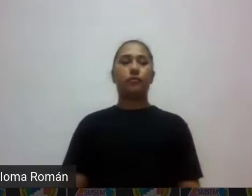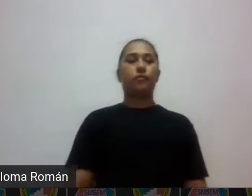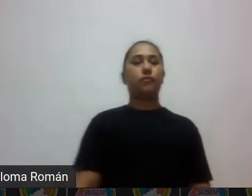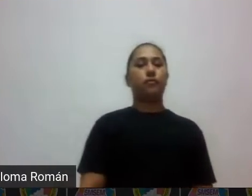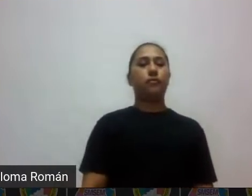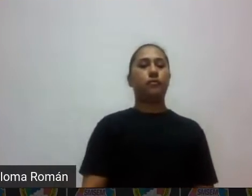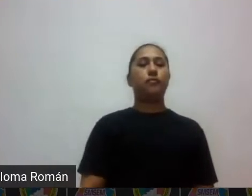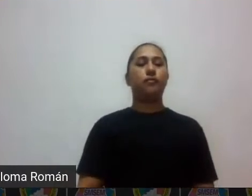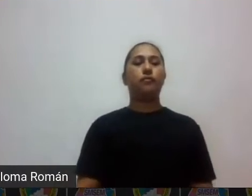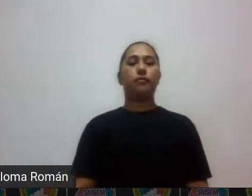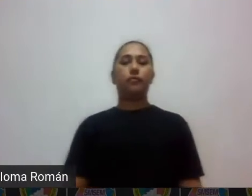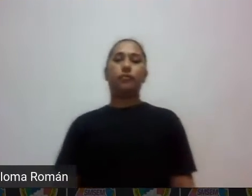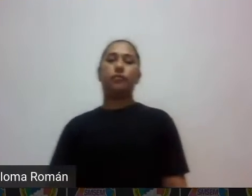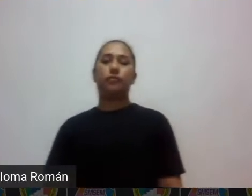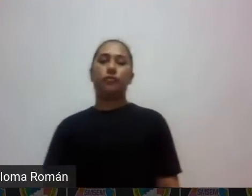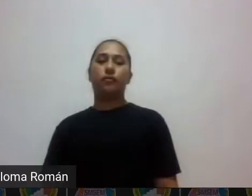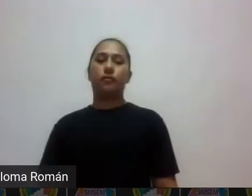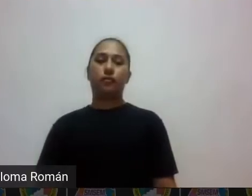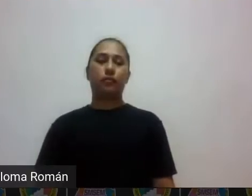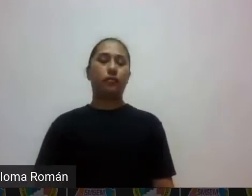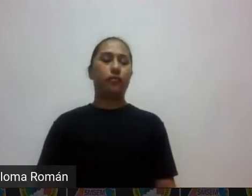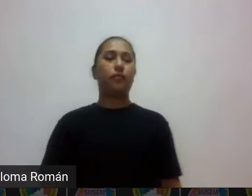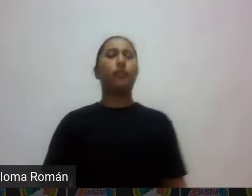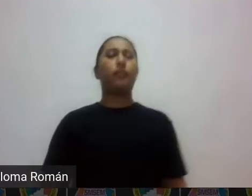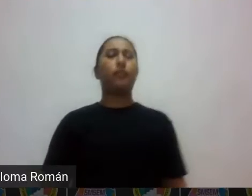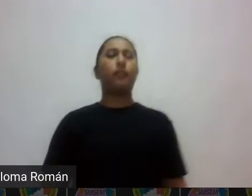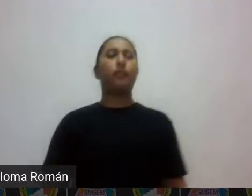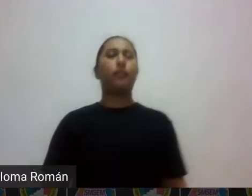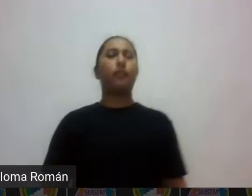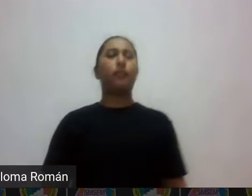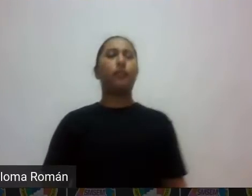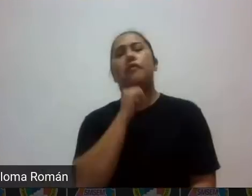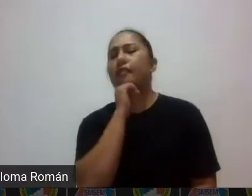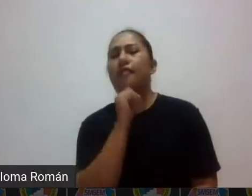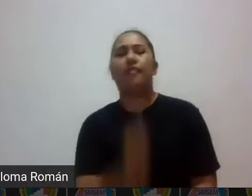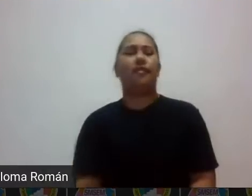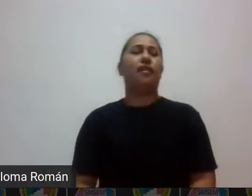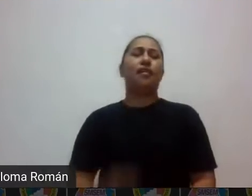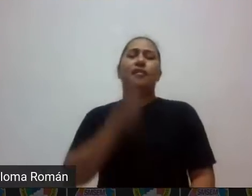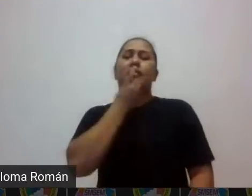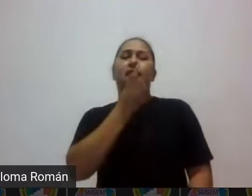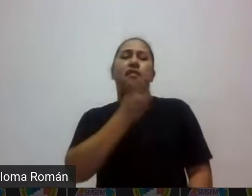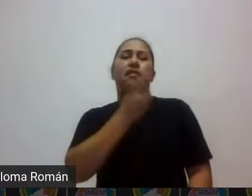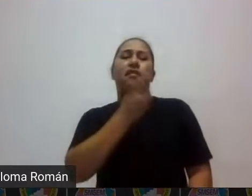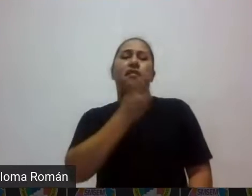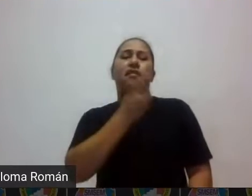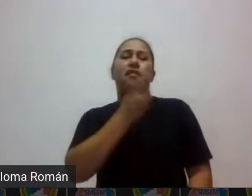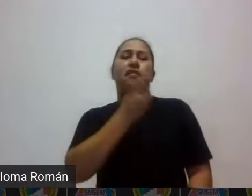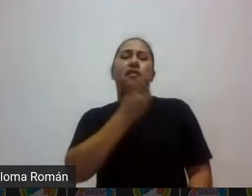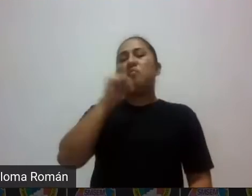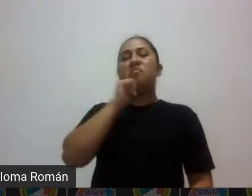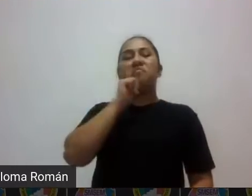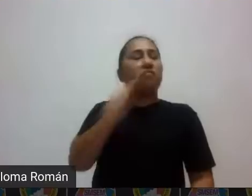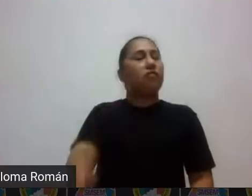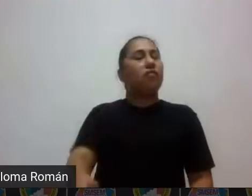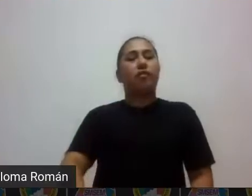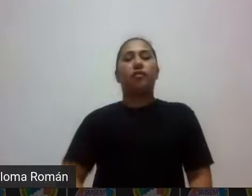en el aula porque nadie les cuestionó porque nadie se los demostró con evidencias